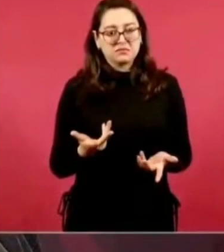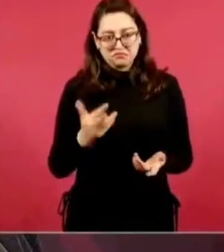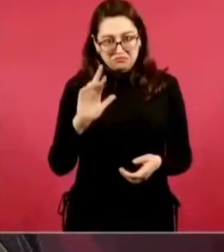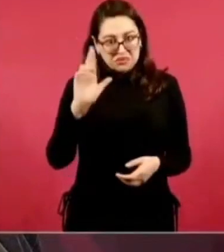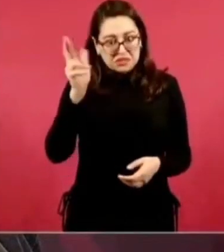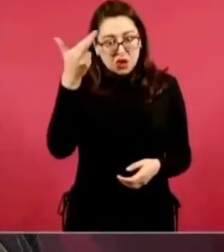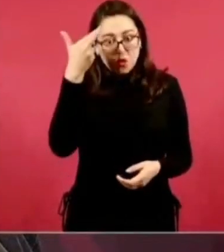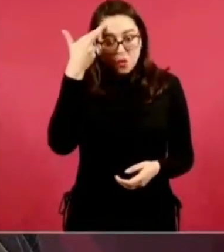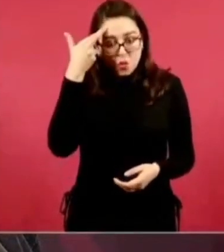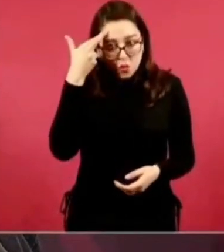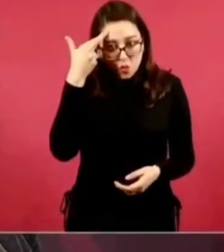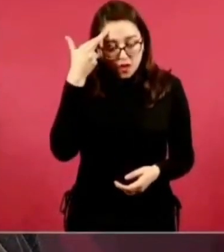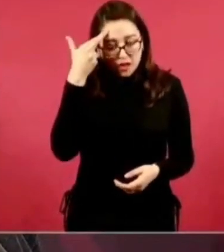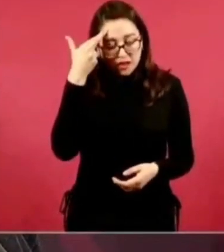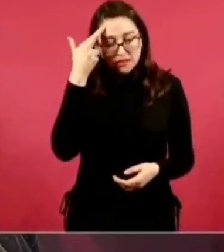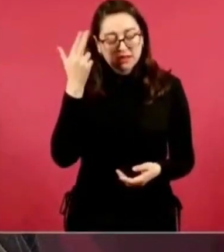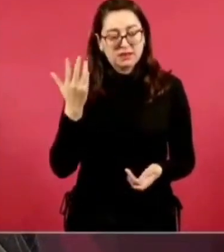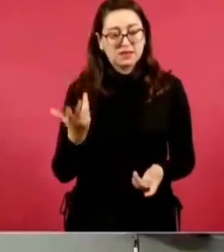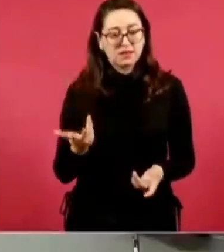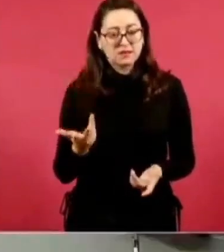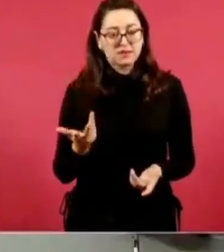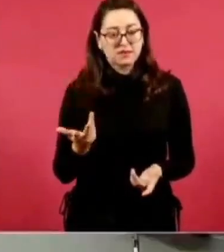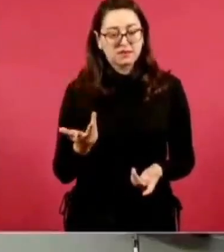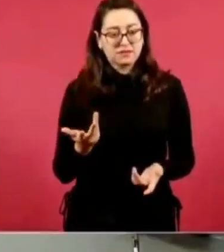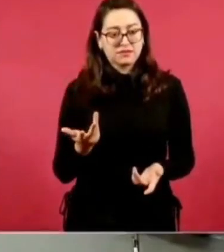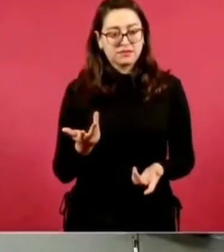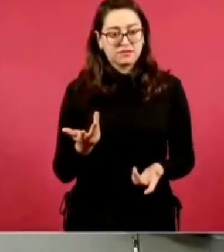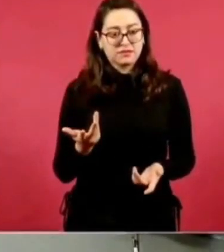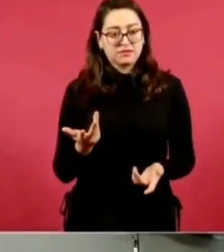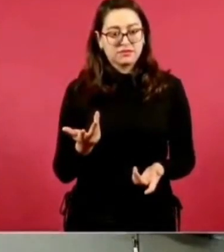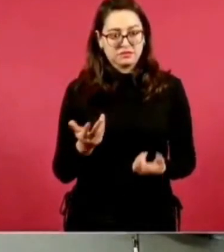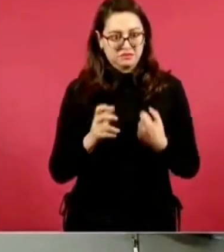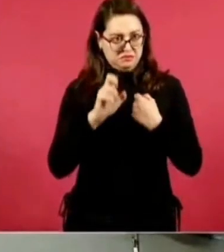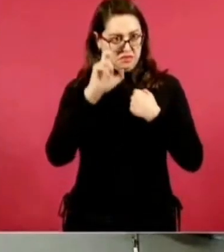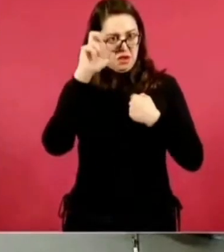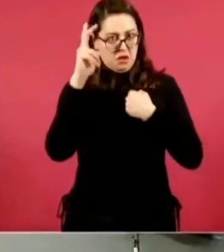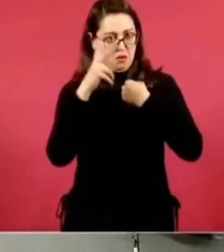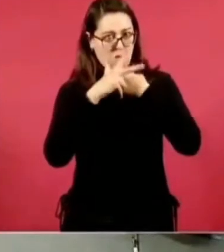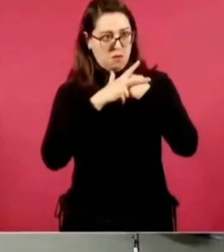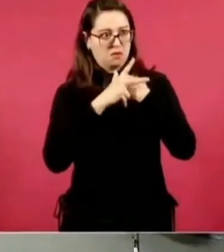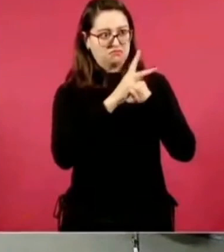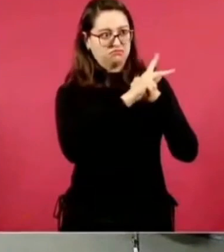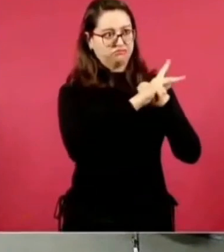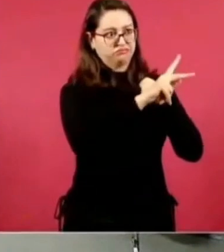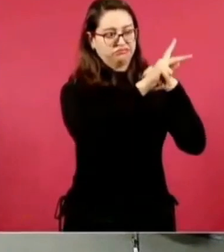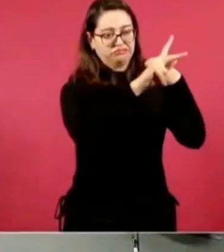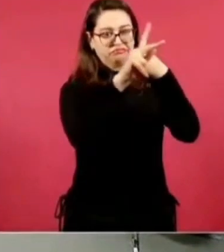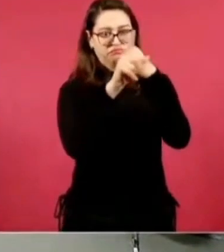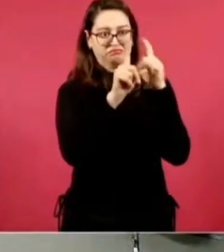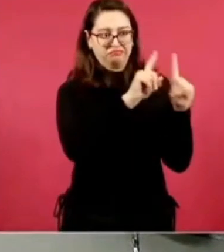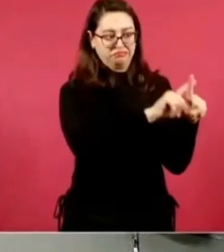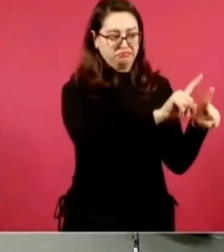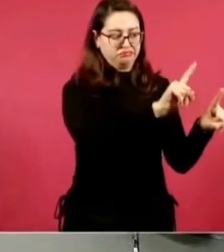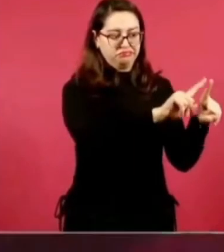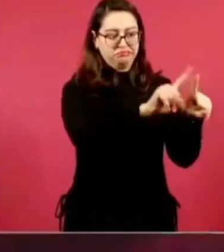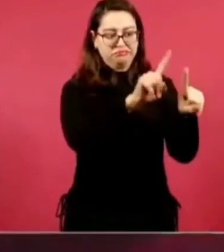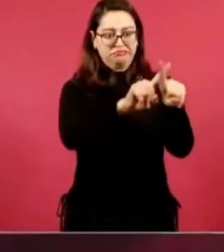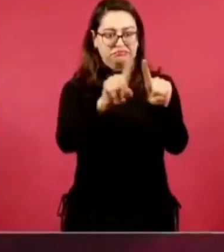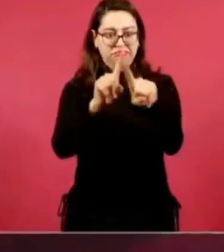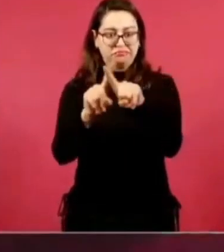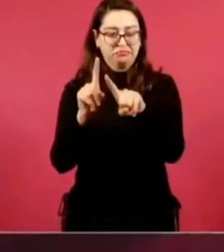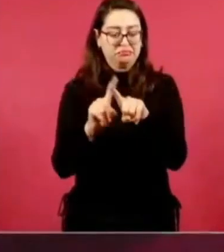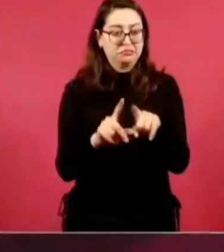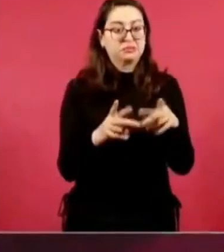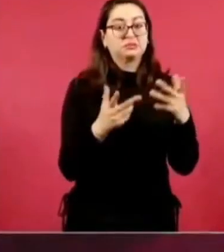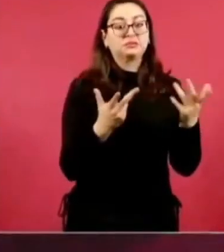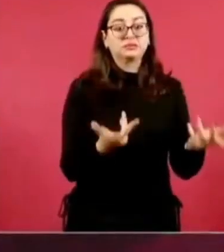el costo de la luz los países europeos, sí por la